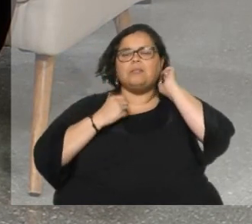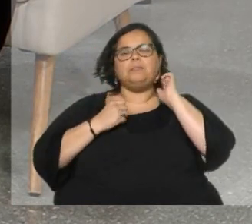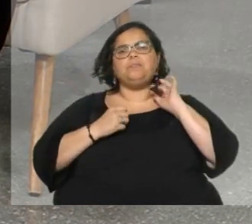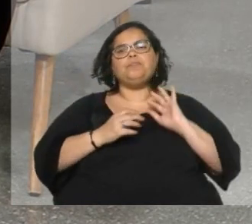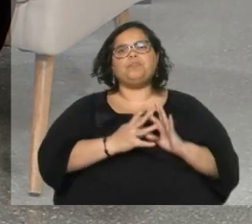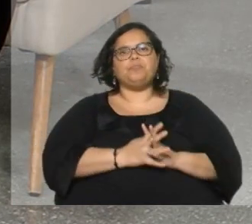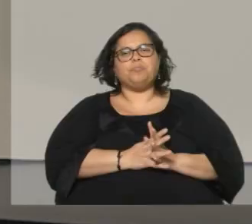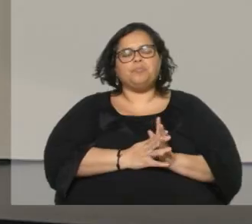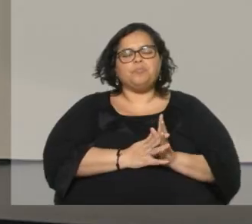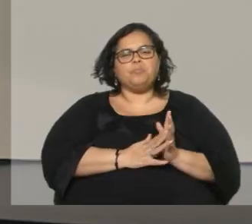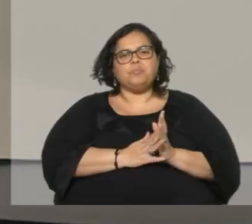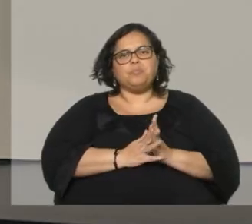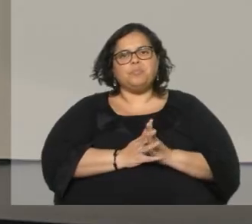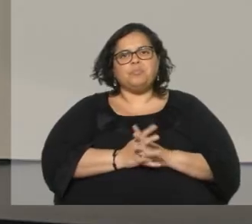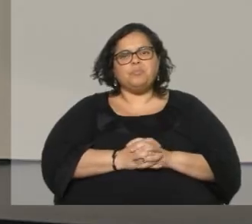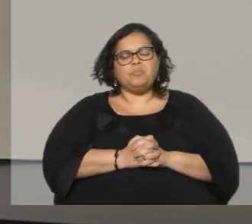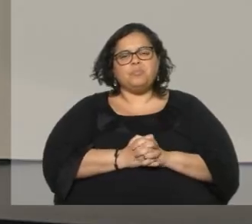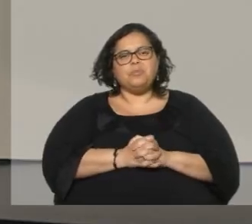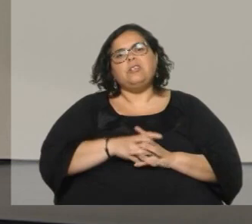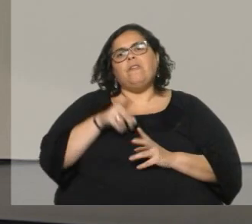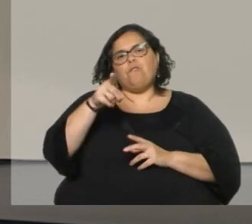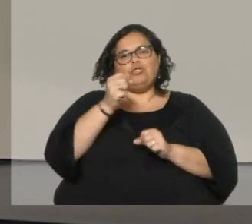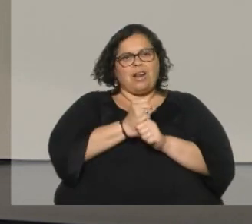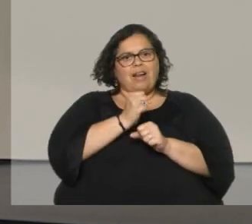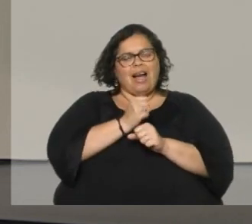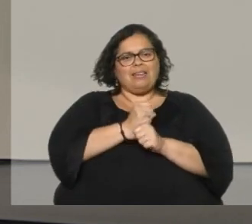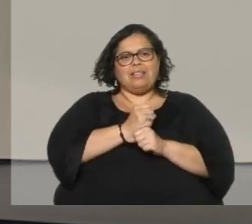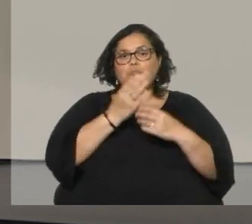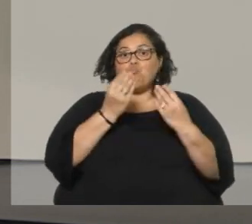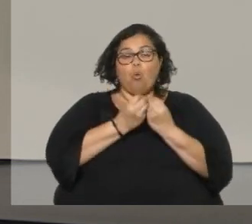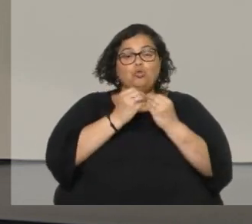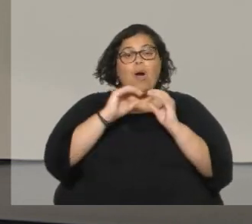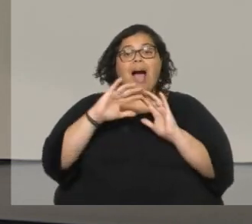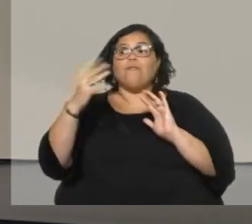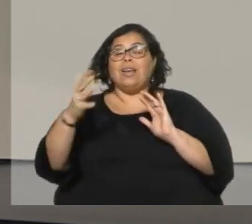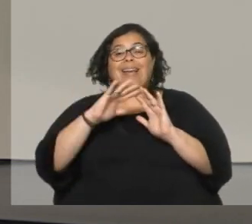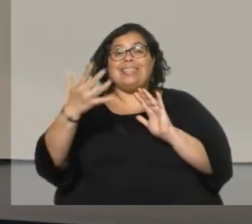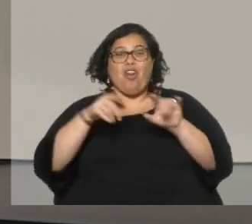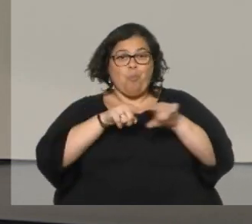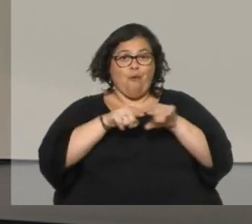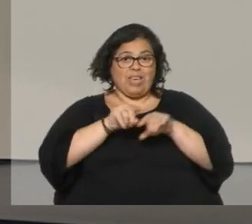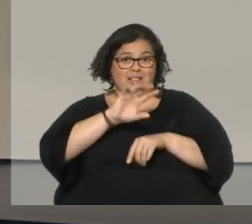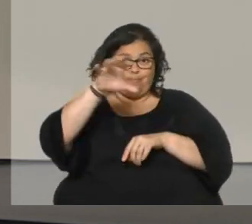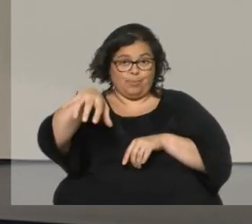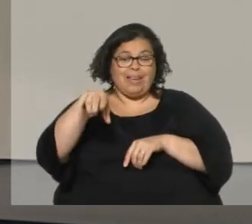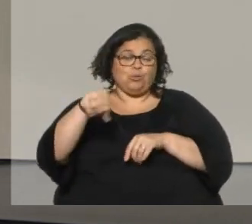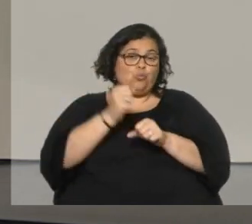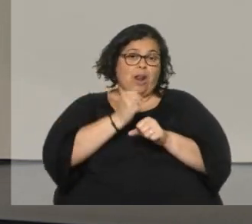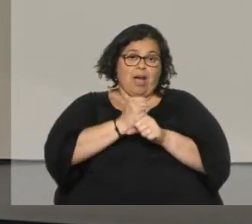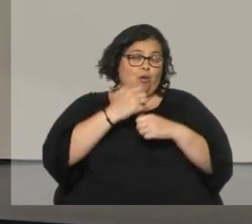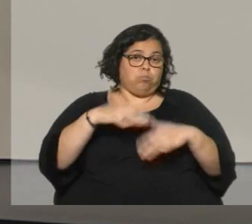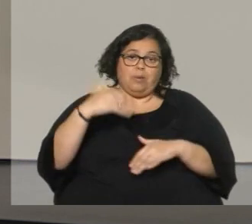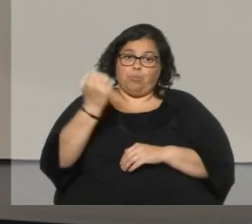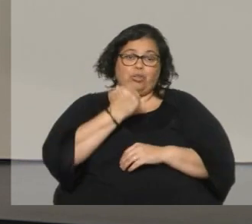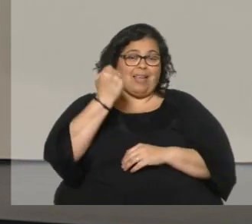Javier trabajaste en exteriores mucho eso significa una tarea absolutamente indispensable para un